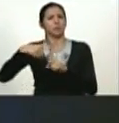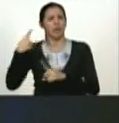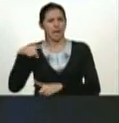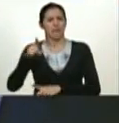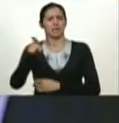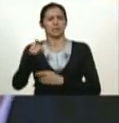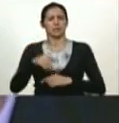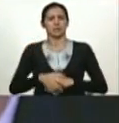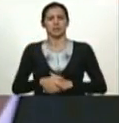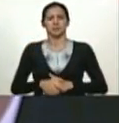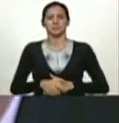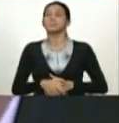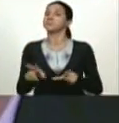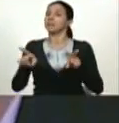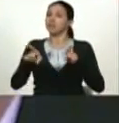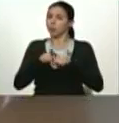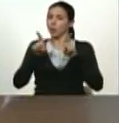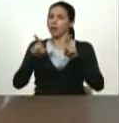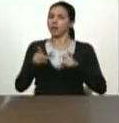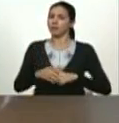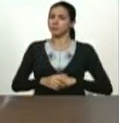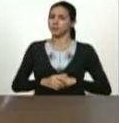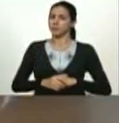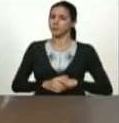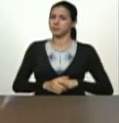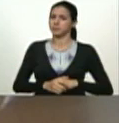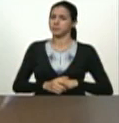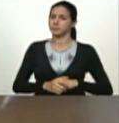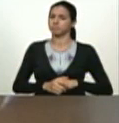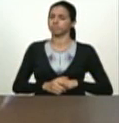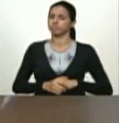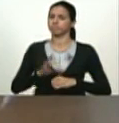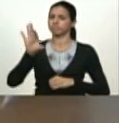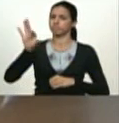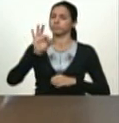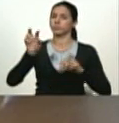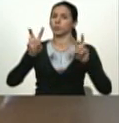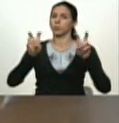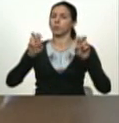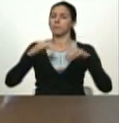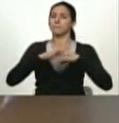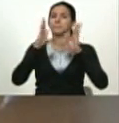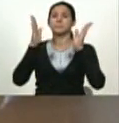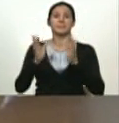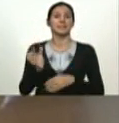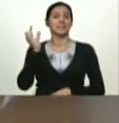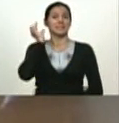sentido igualmente he designado como ministra